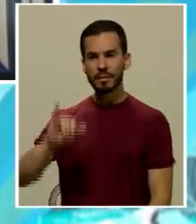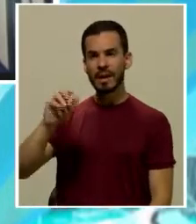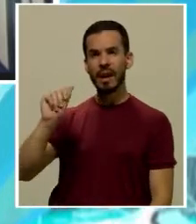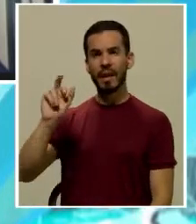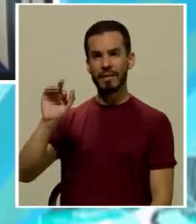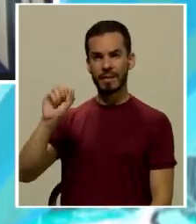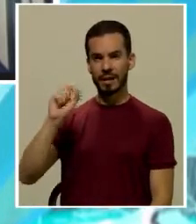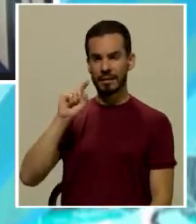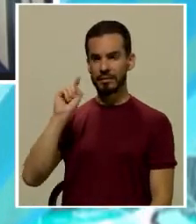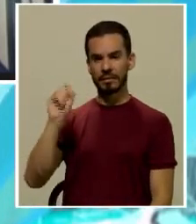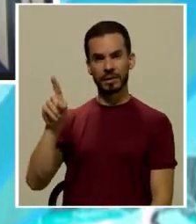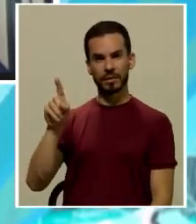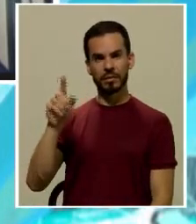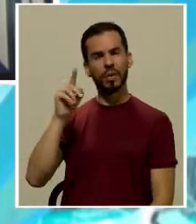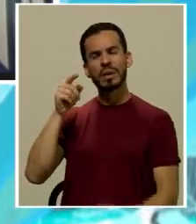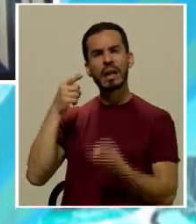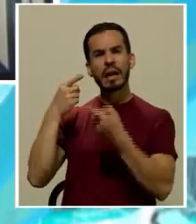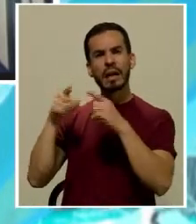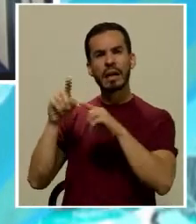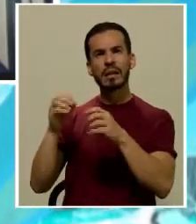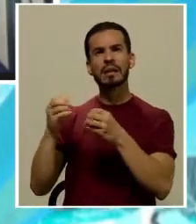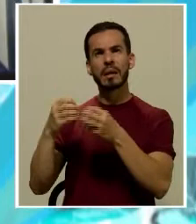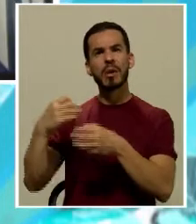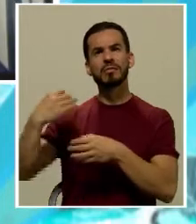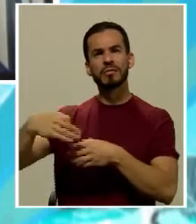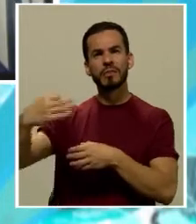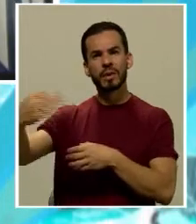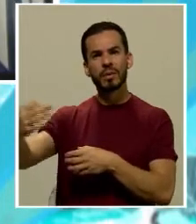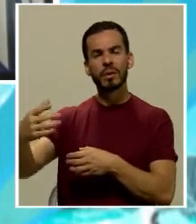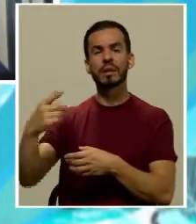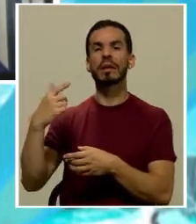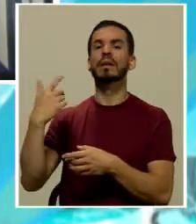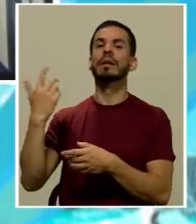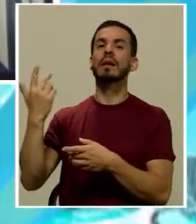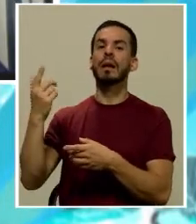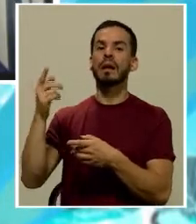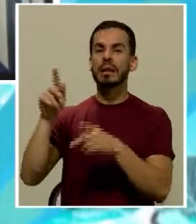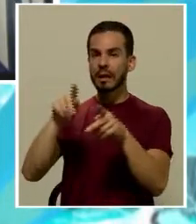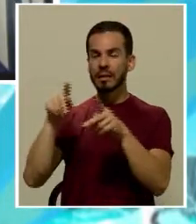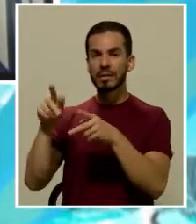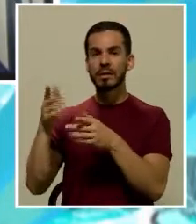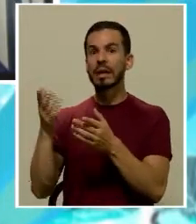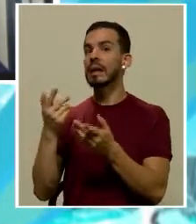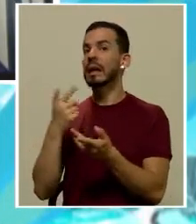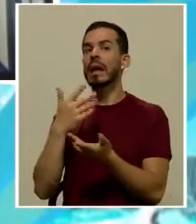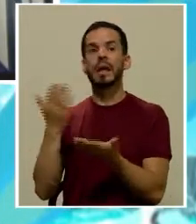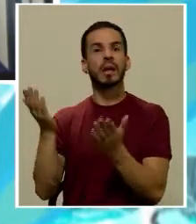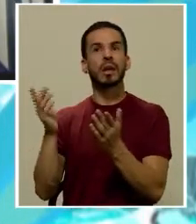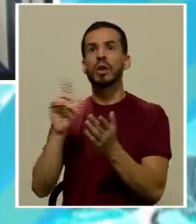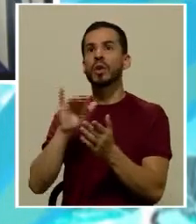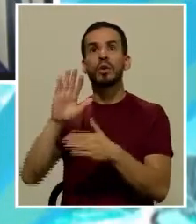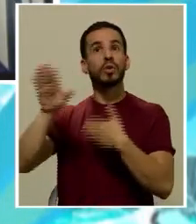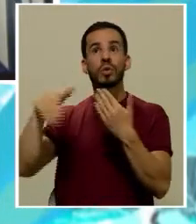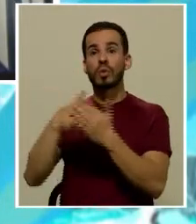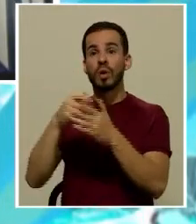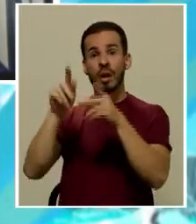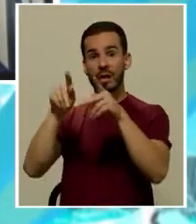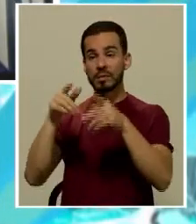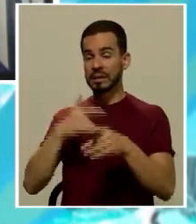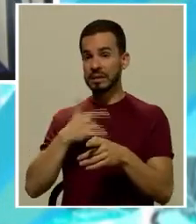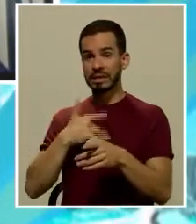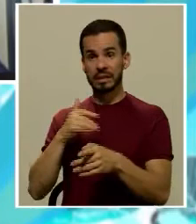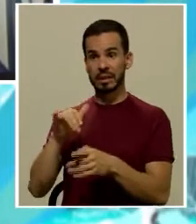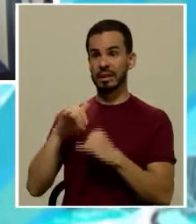una de las críticas más frecuentes de la gente es que no todas las personas se sienten